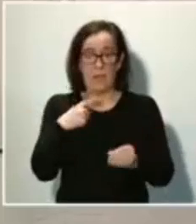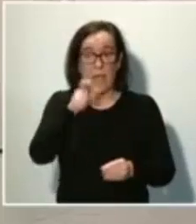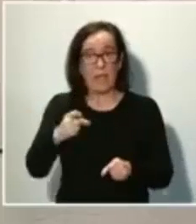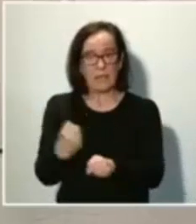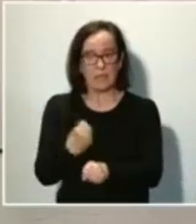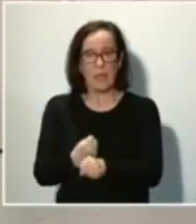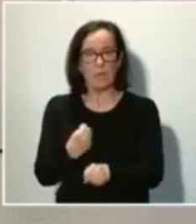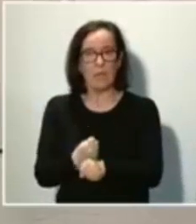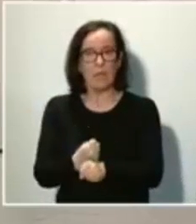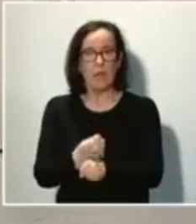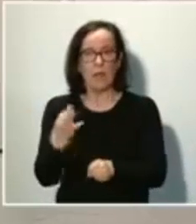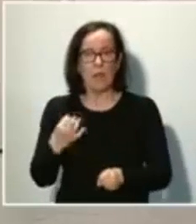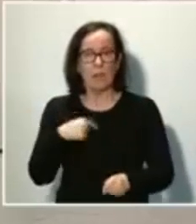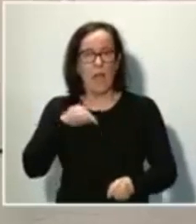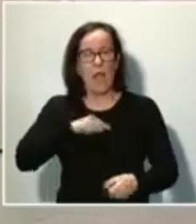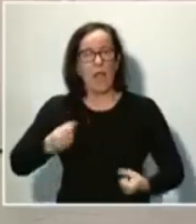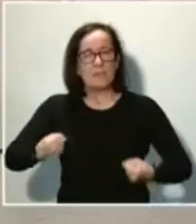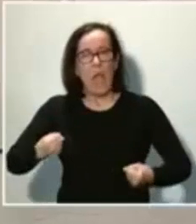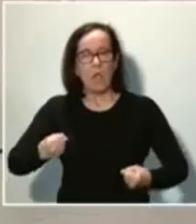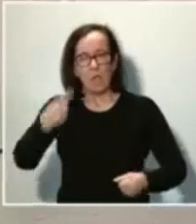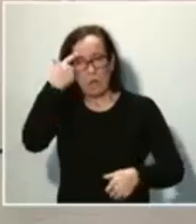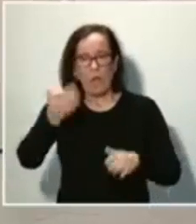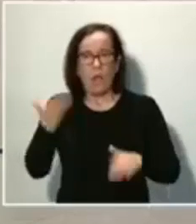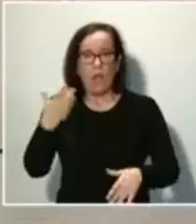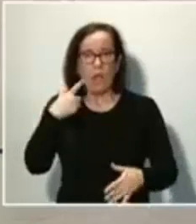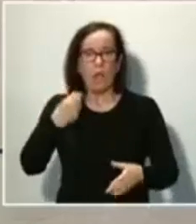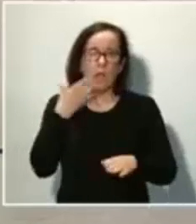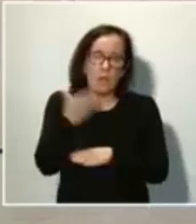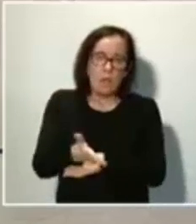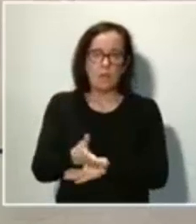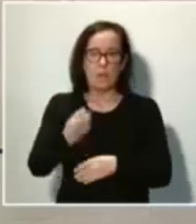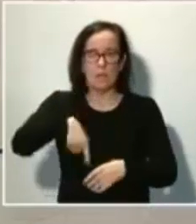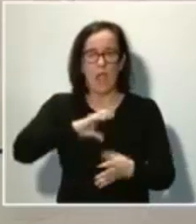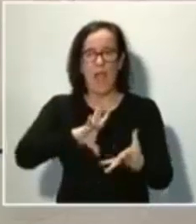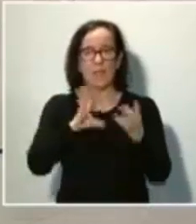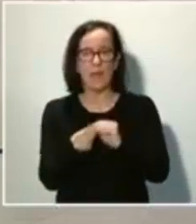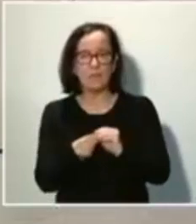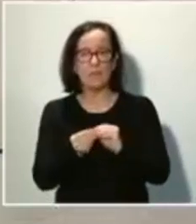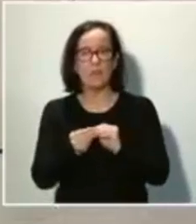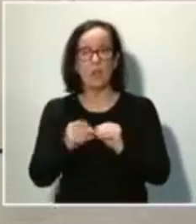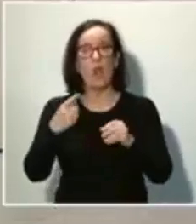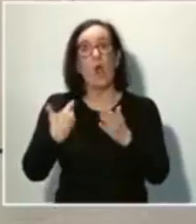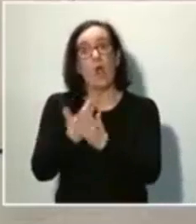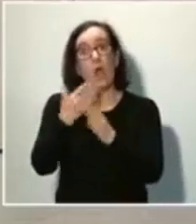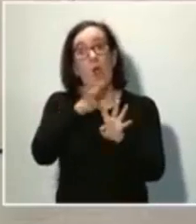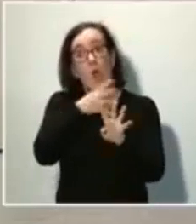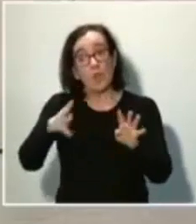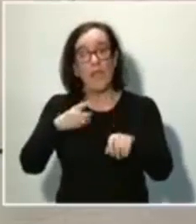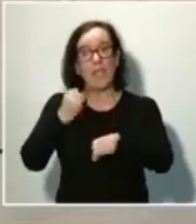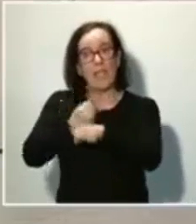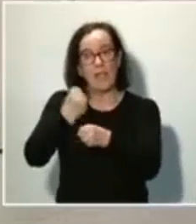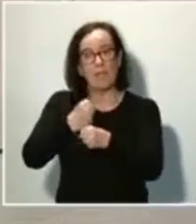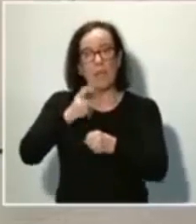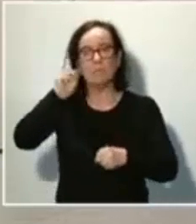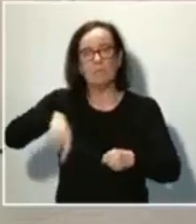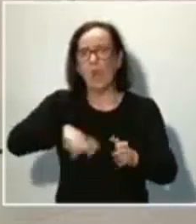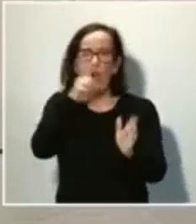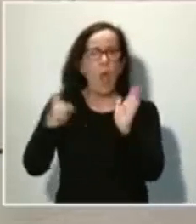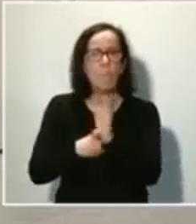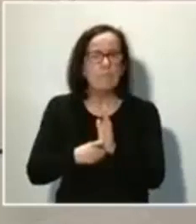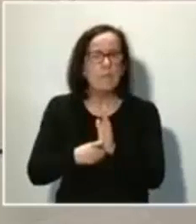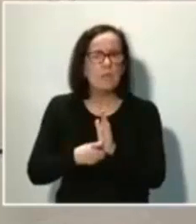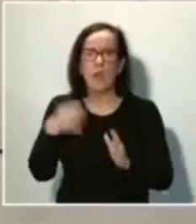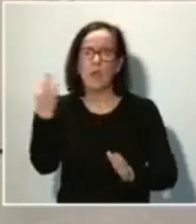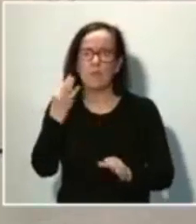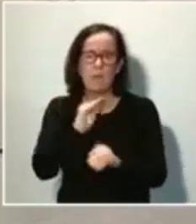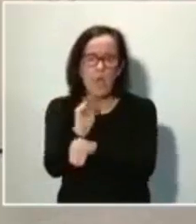tenga que jugar la salud y la de los suyos y que tenga derecho a adaptar o a reducir su jornada laboral incluso al 100% si tiene que cuidar